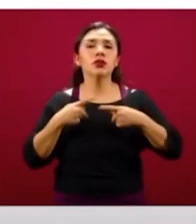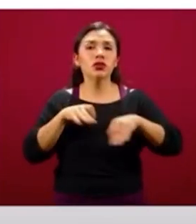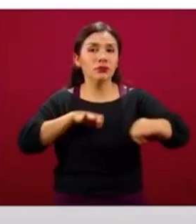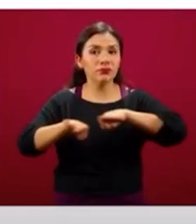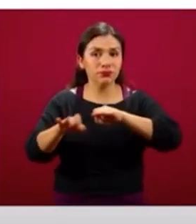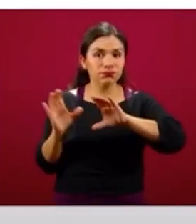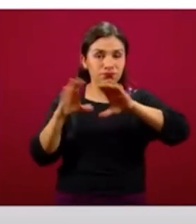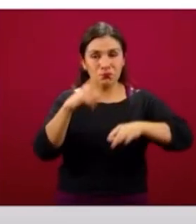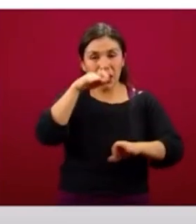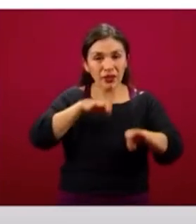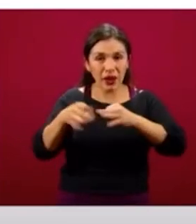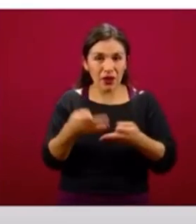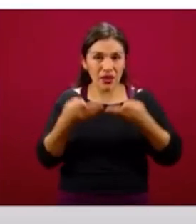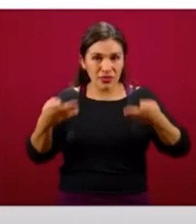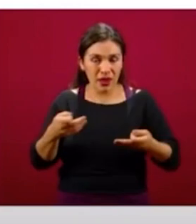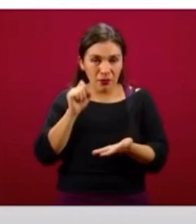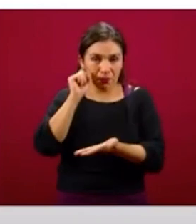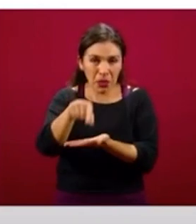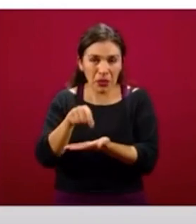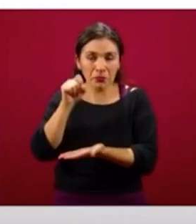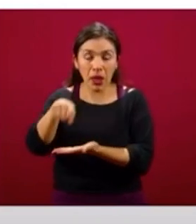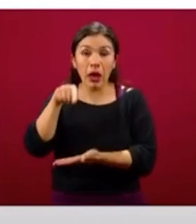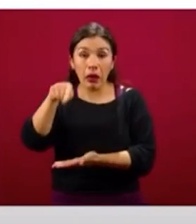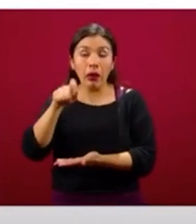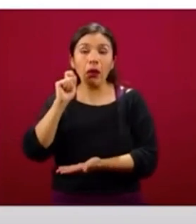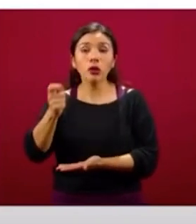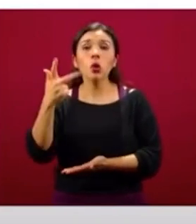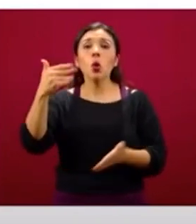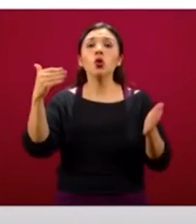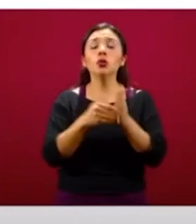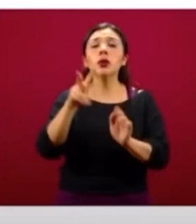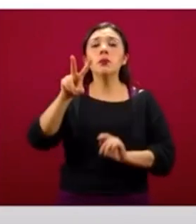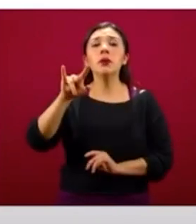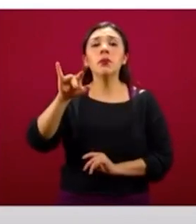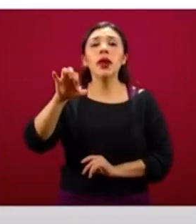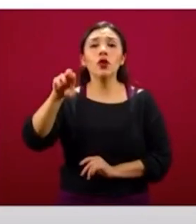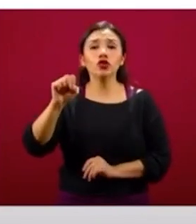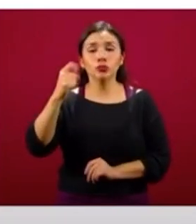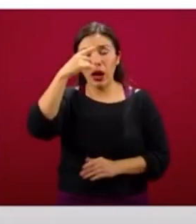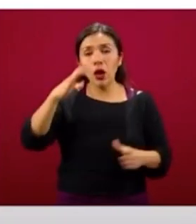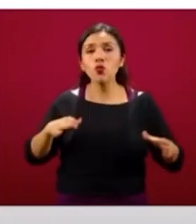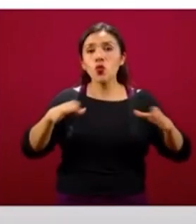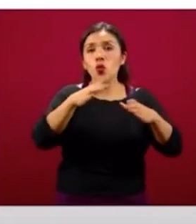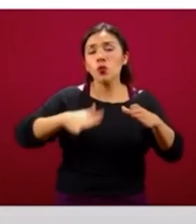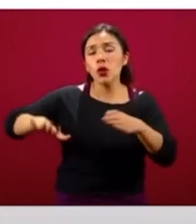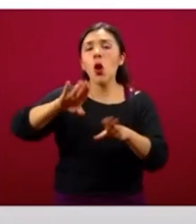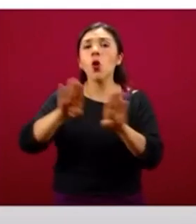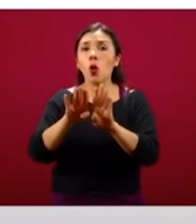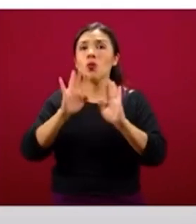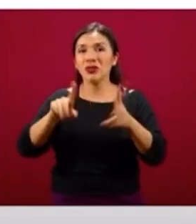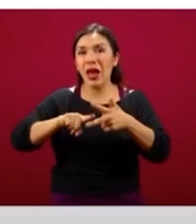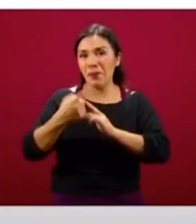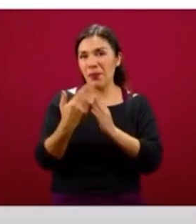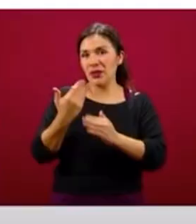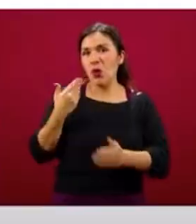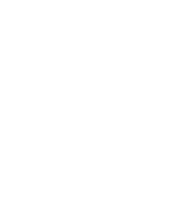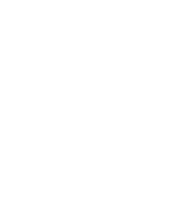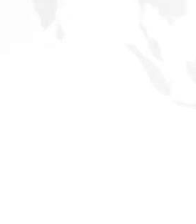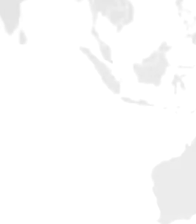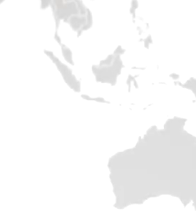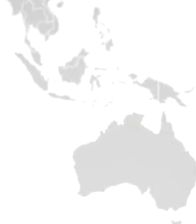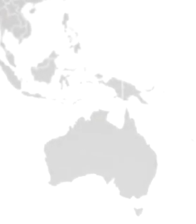que ellos, ahí vamos a conformar, ocho mil viveros comunitarios como los que ya tenemos, empezamos en el 2019.